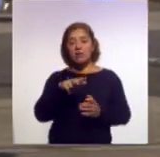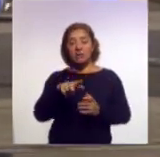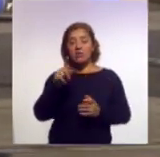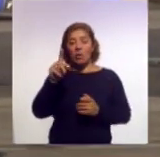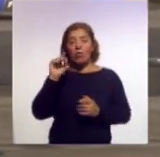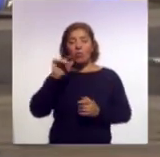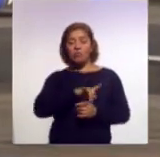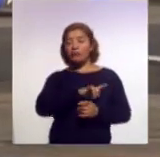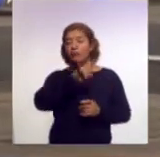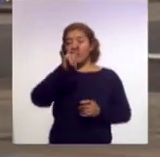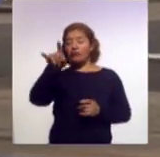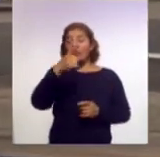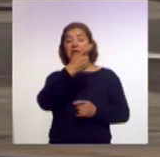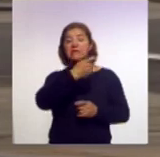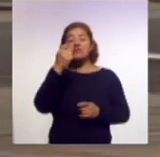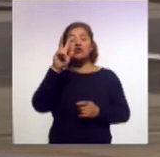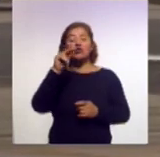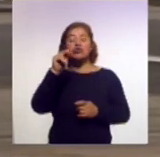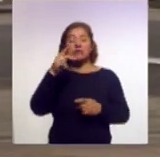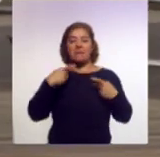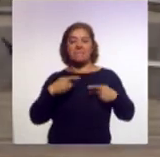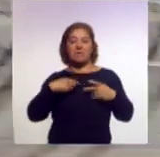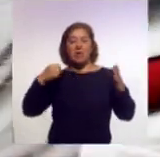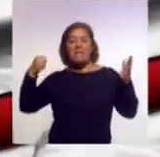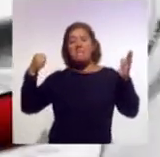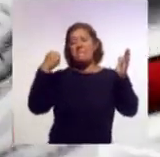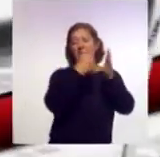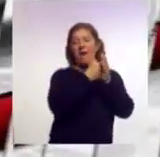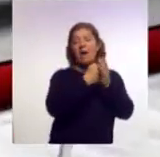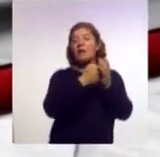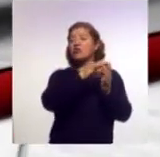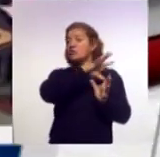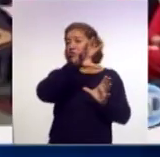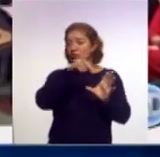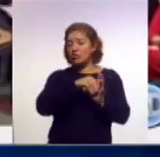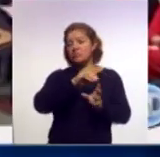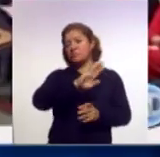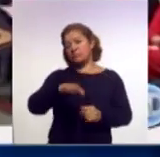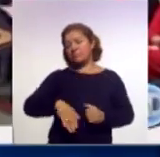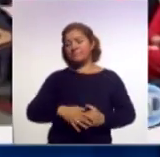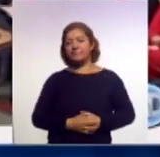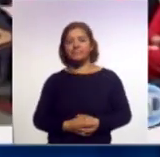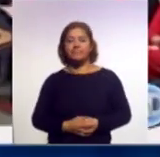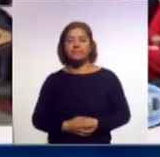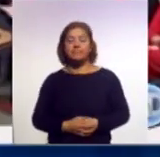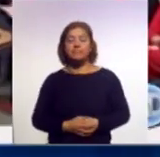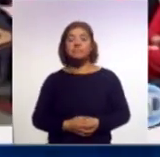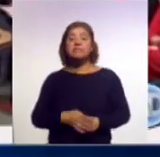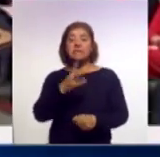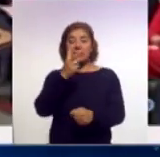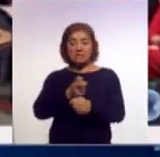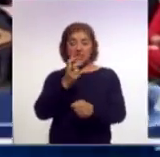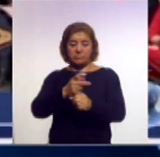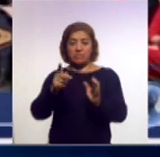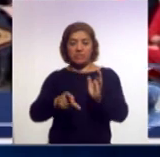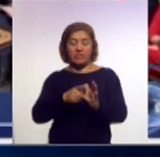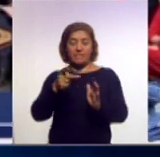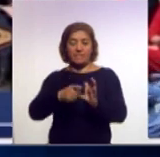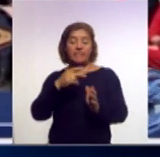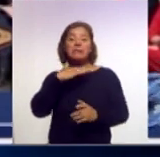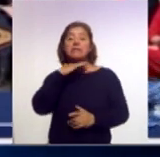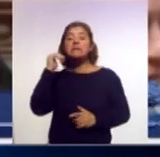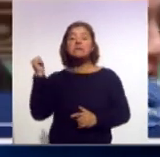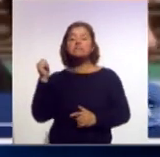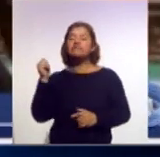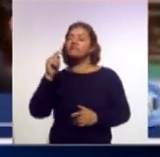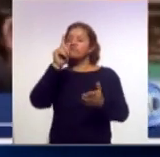estrelló con 189 personas a bordo que fallecieron Por segunda ocasión el Parlamento británico rechazó